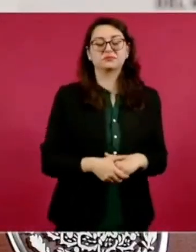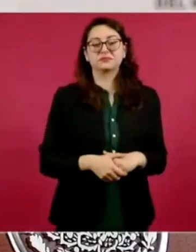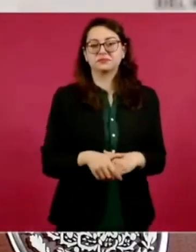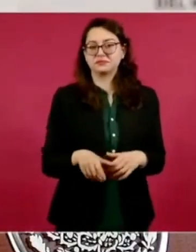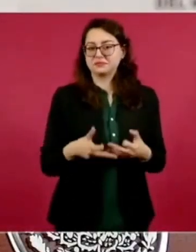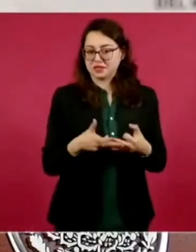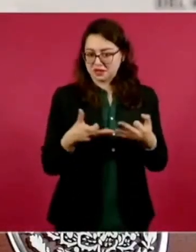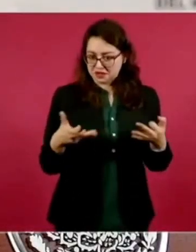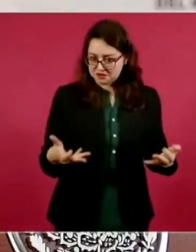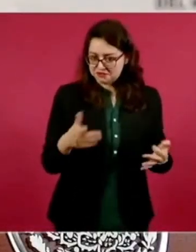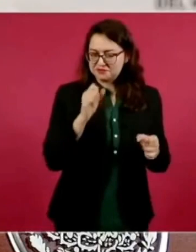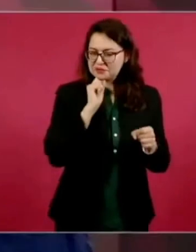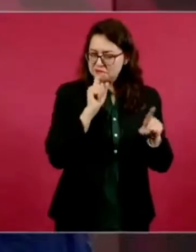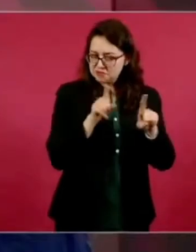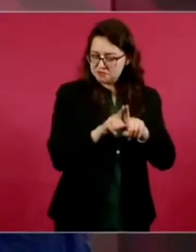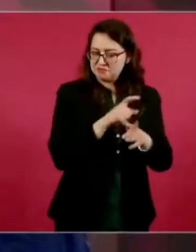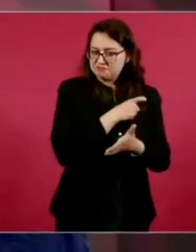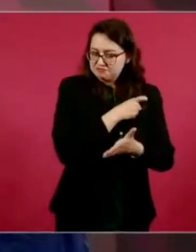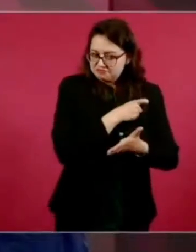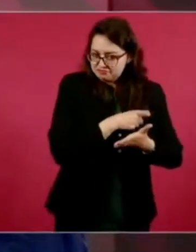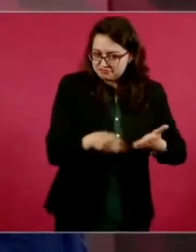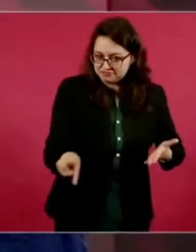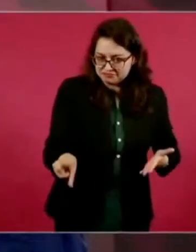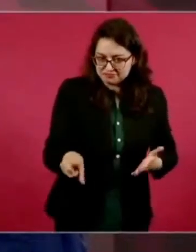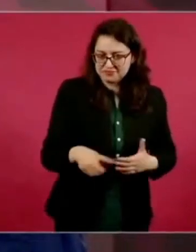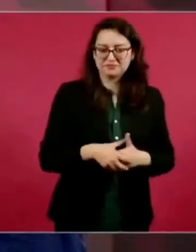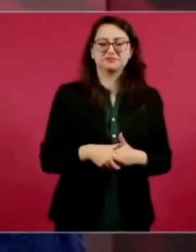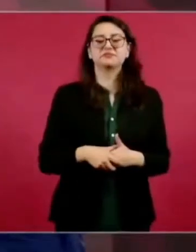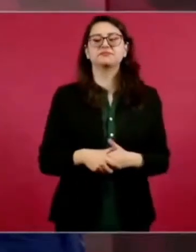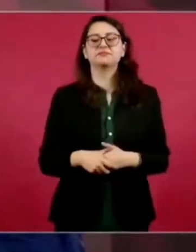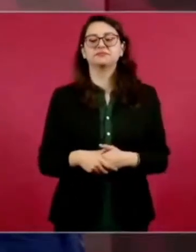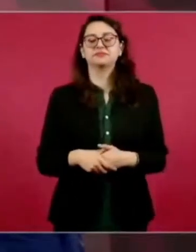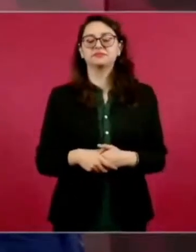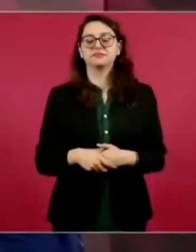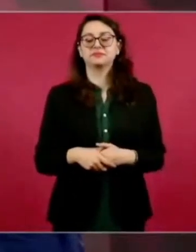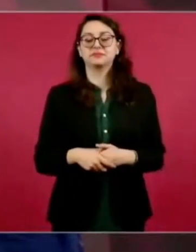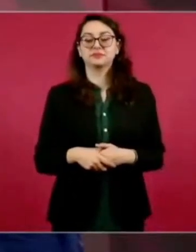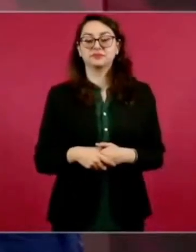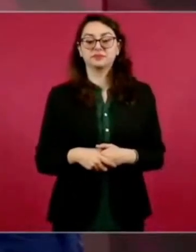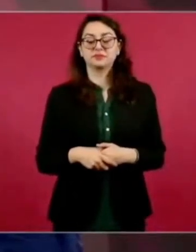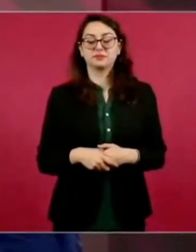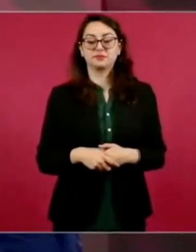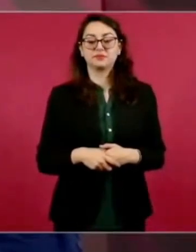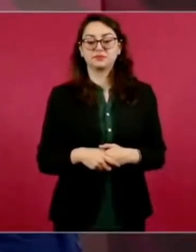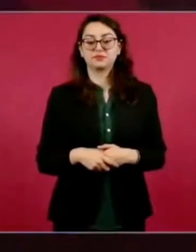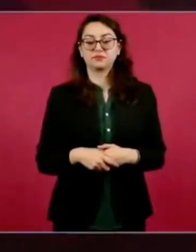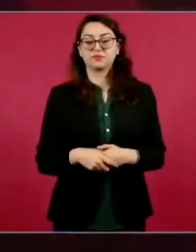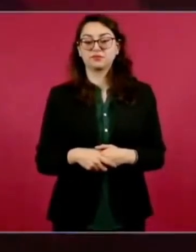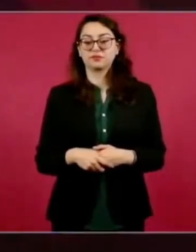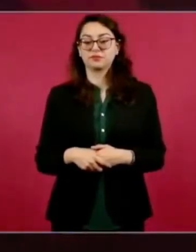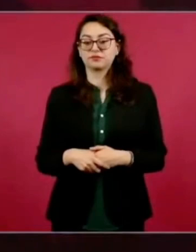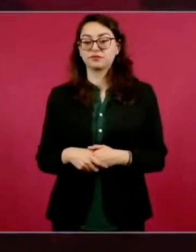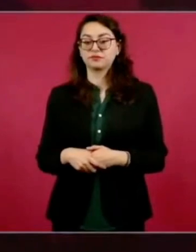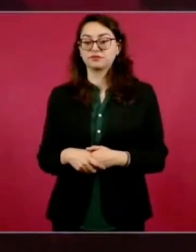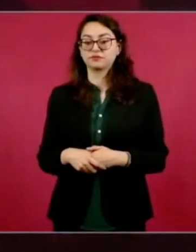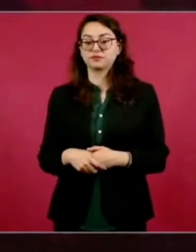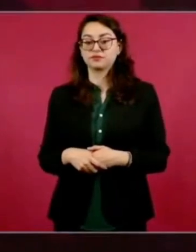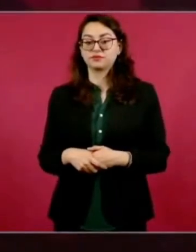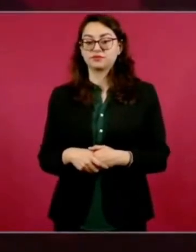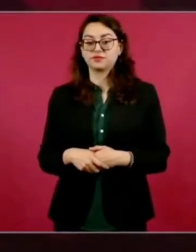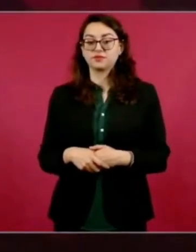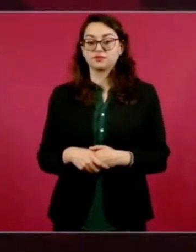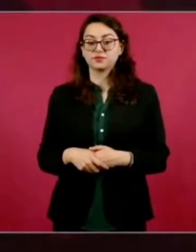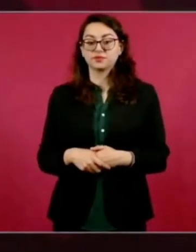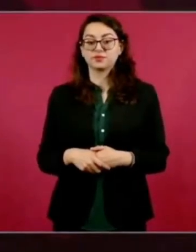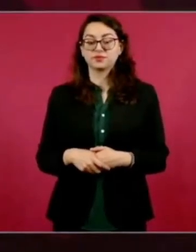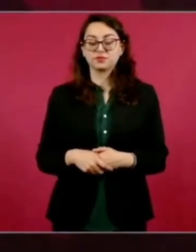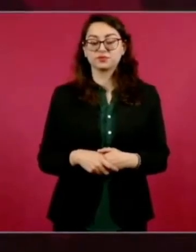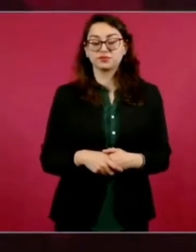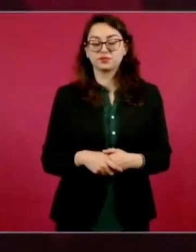dan